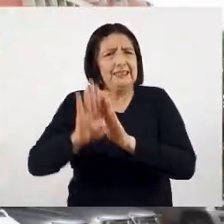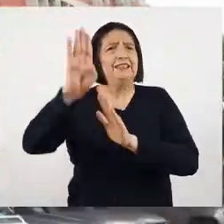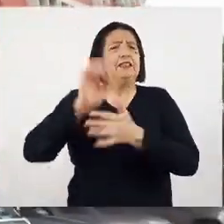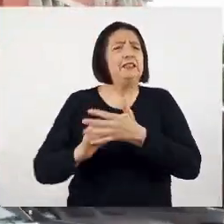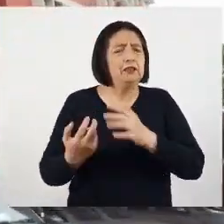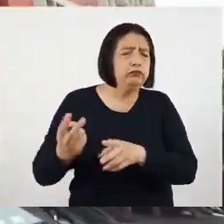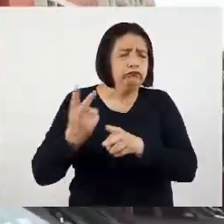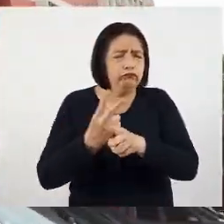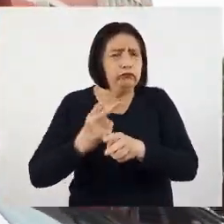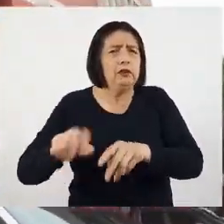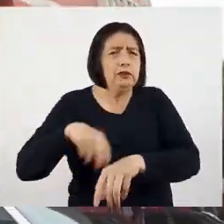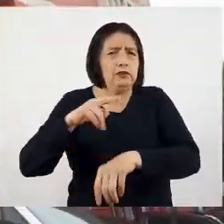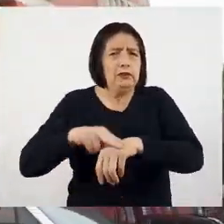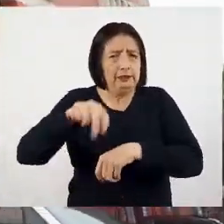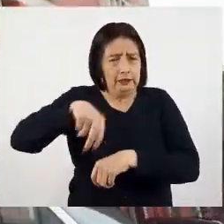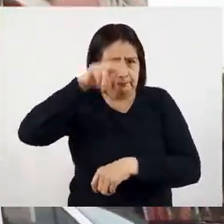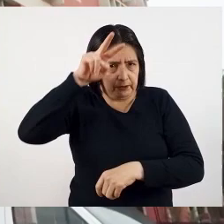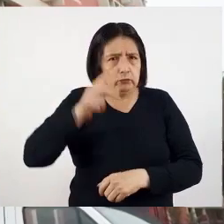sostenible en el país.